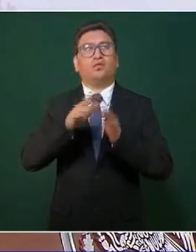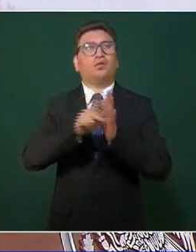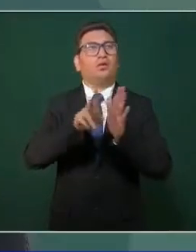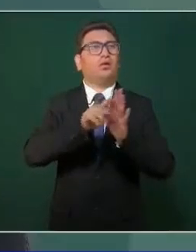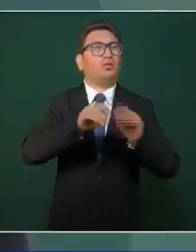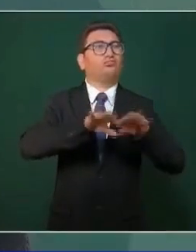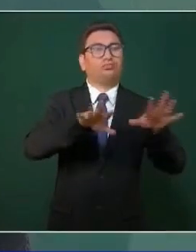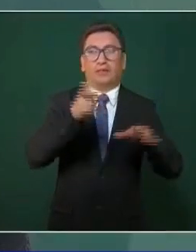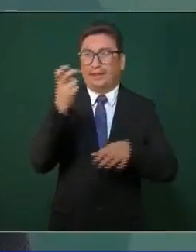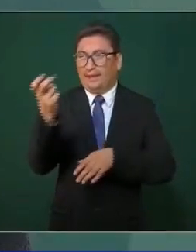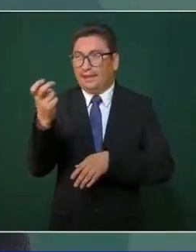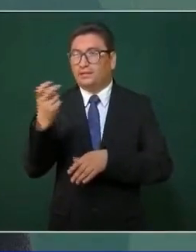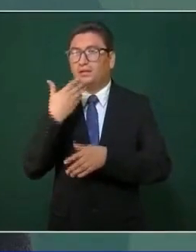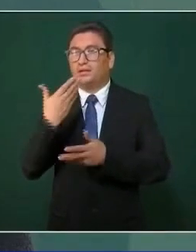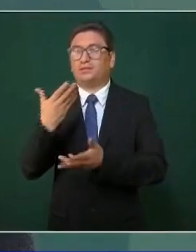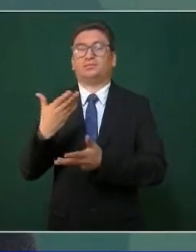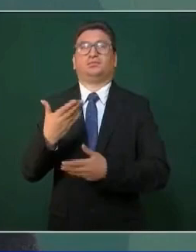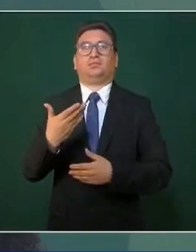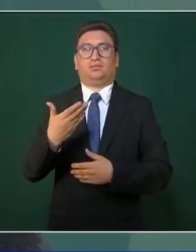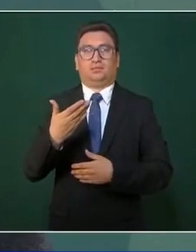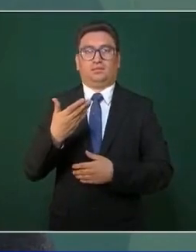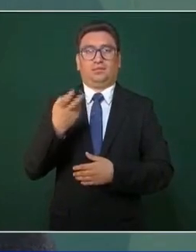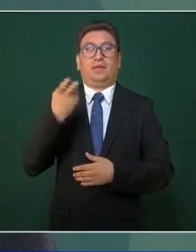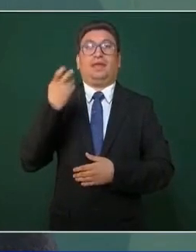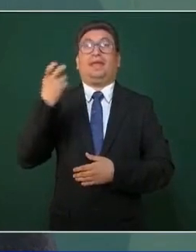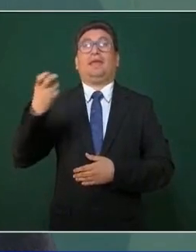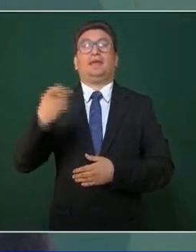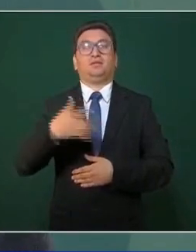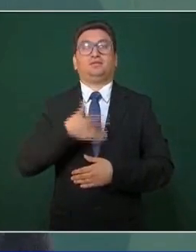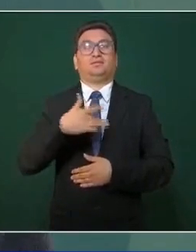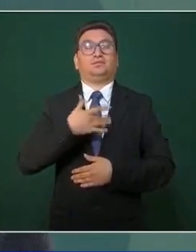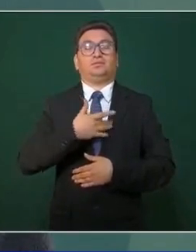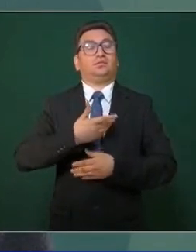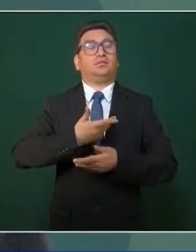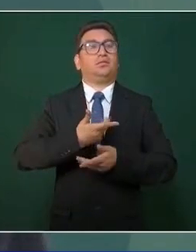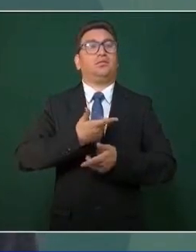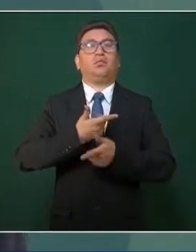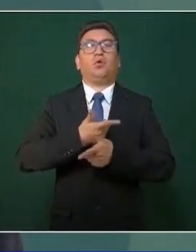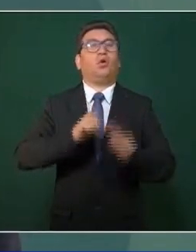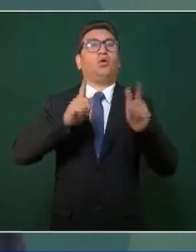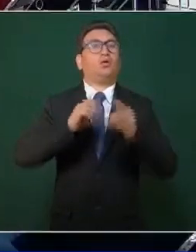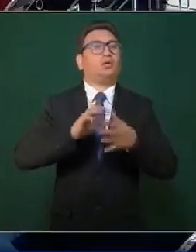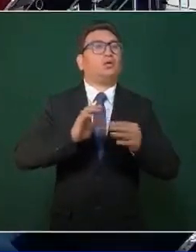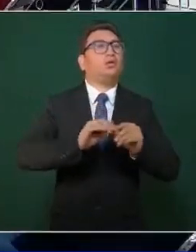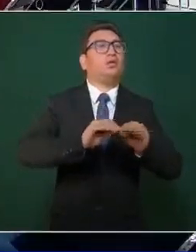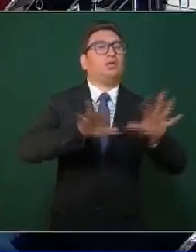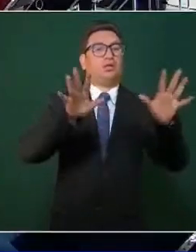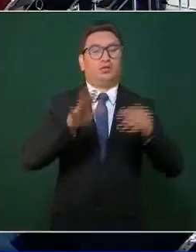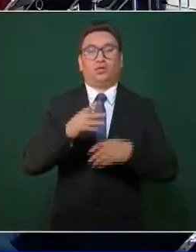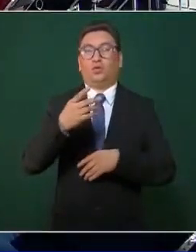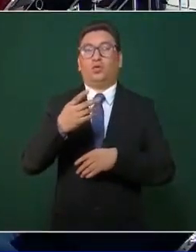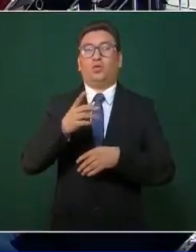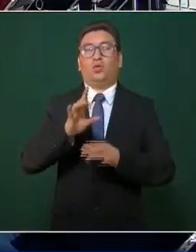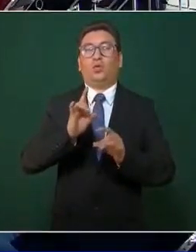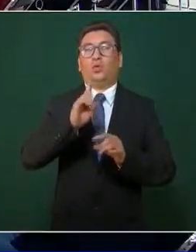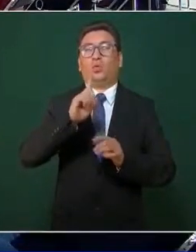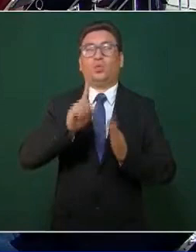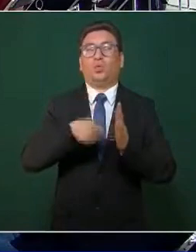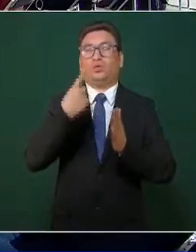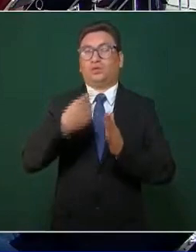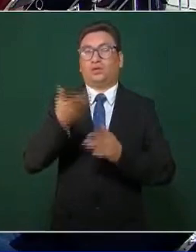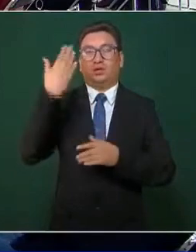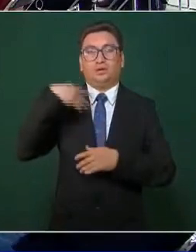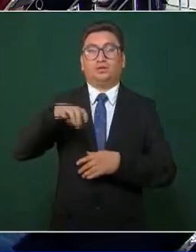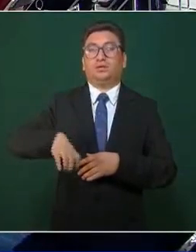seguir, la paladina de la libertad, una vez unos señores